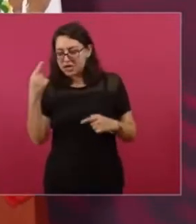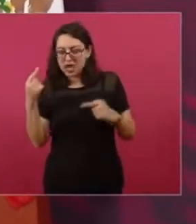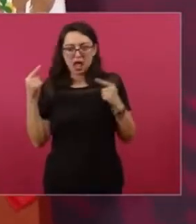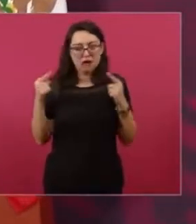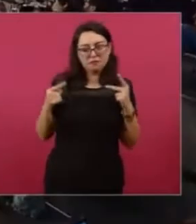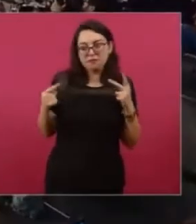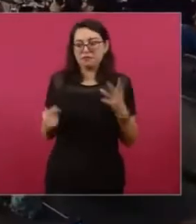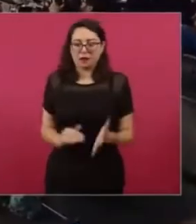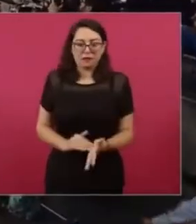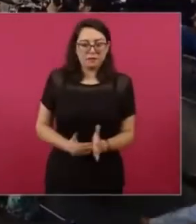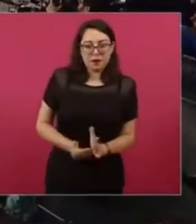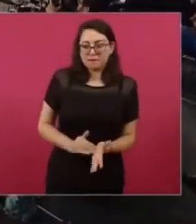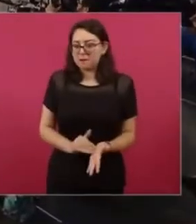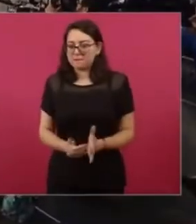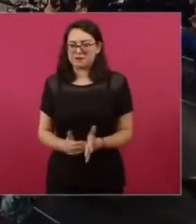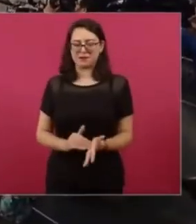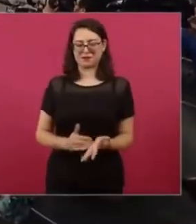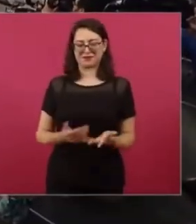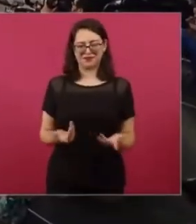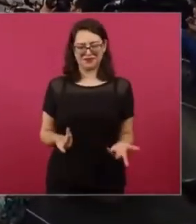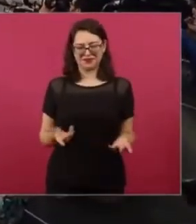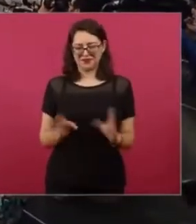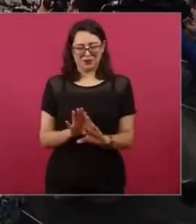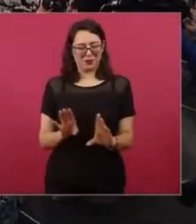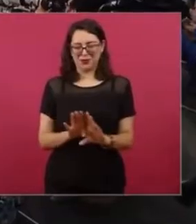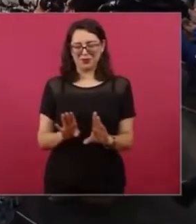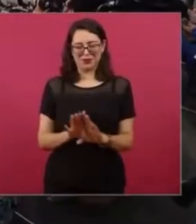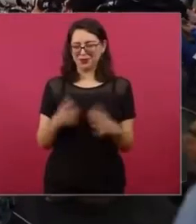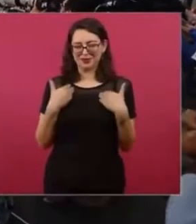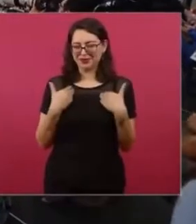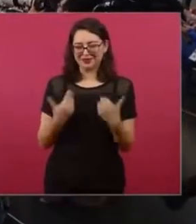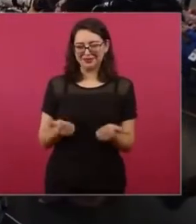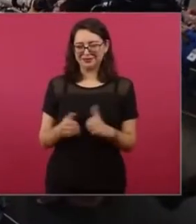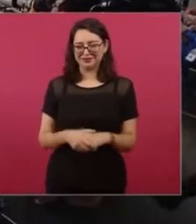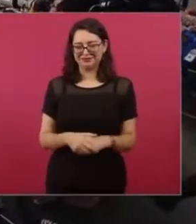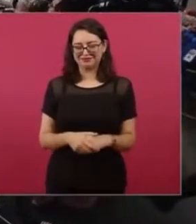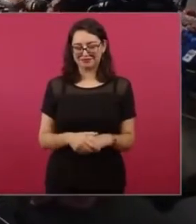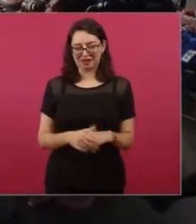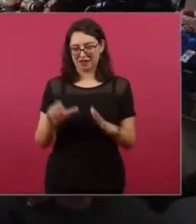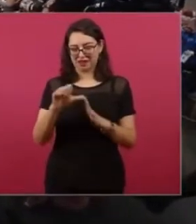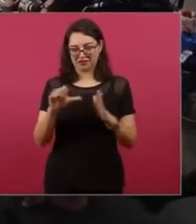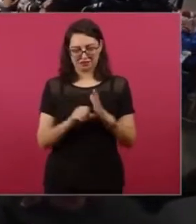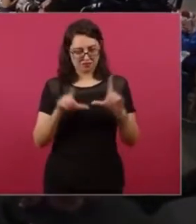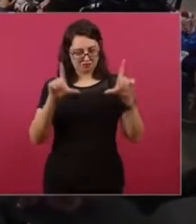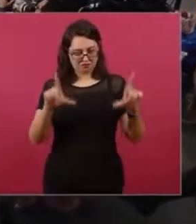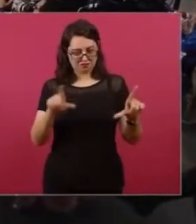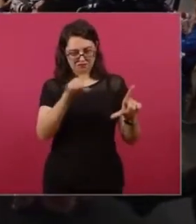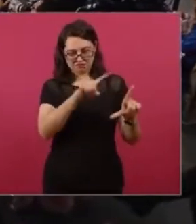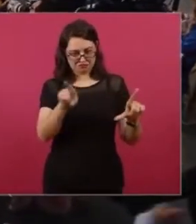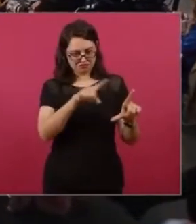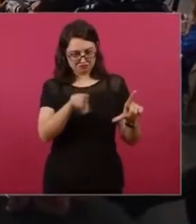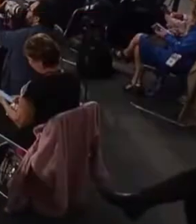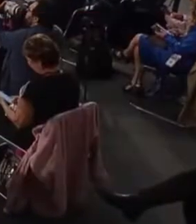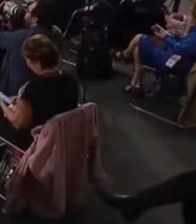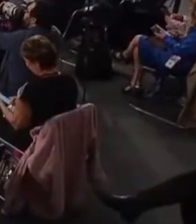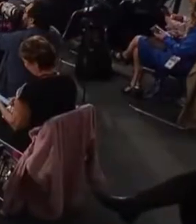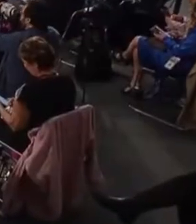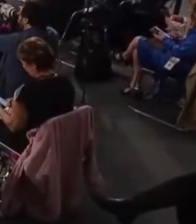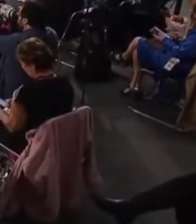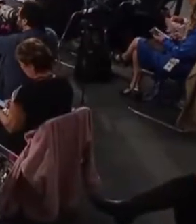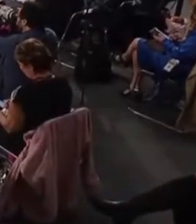que con mucha claridad establece todos los